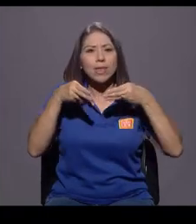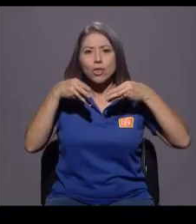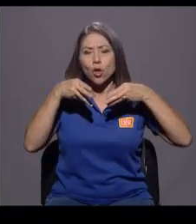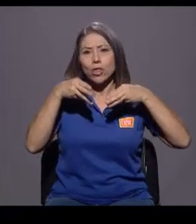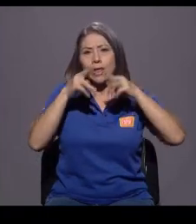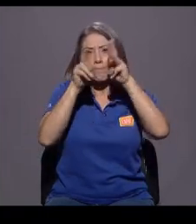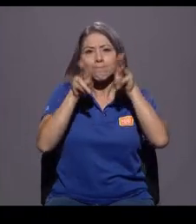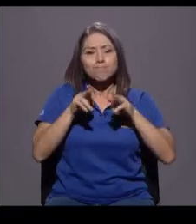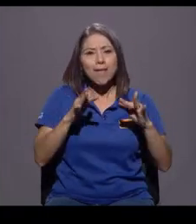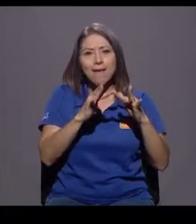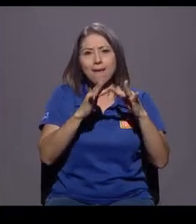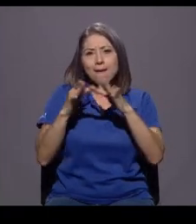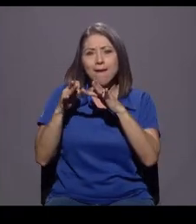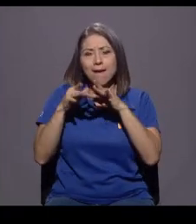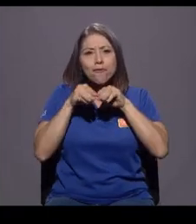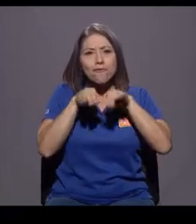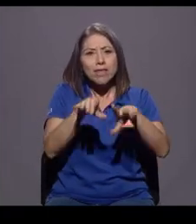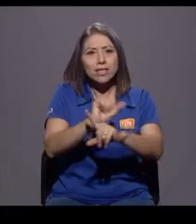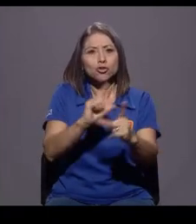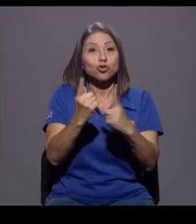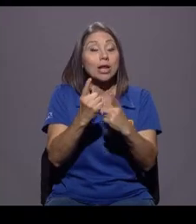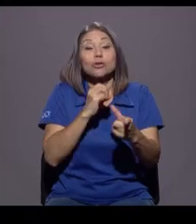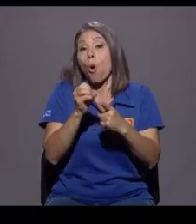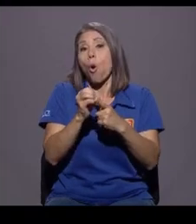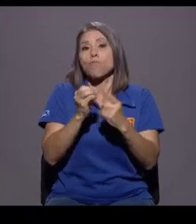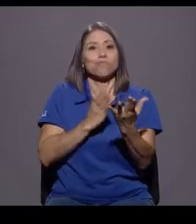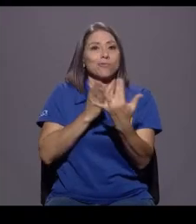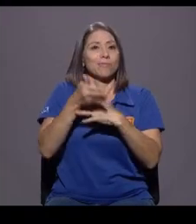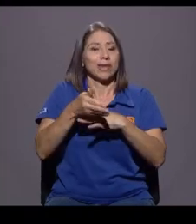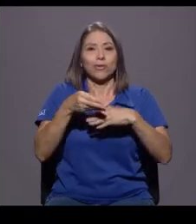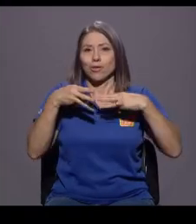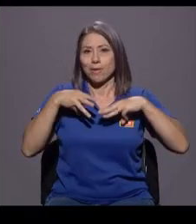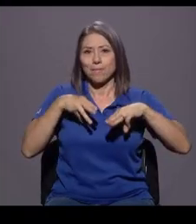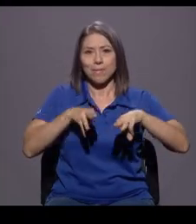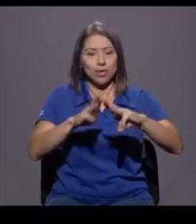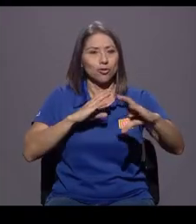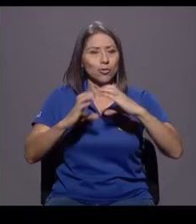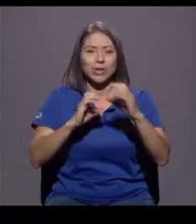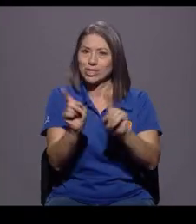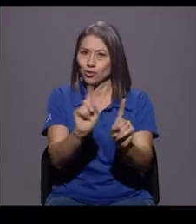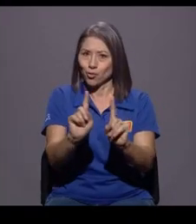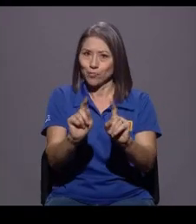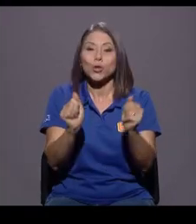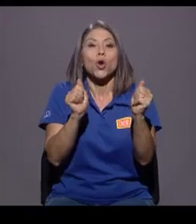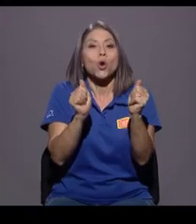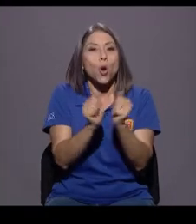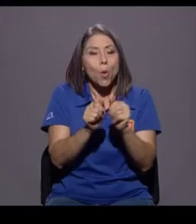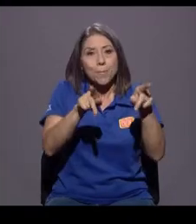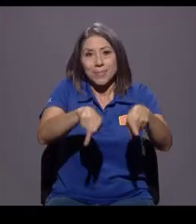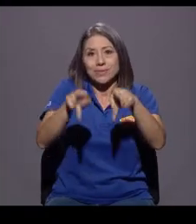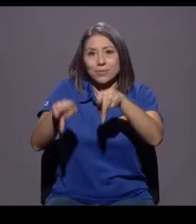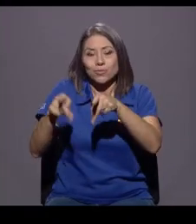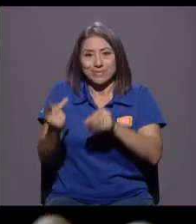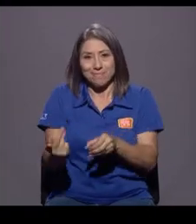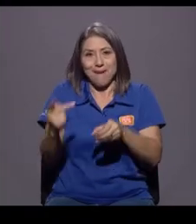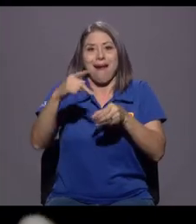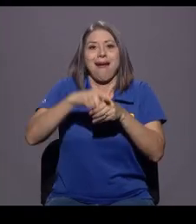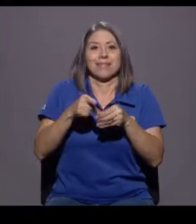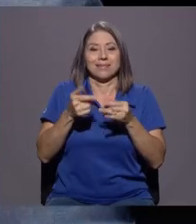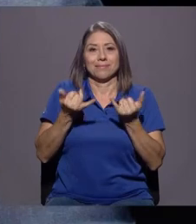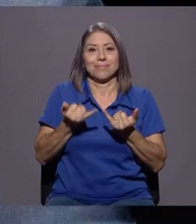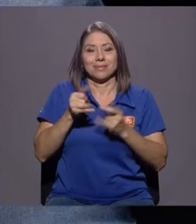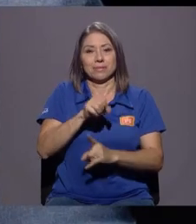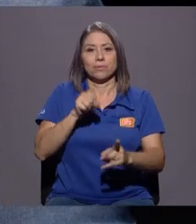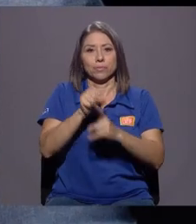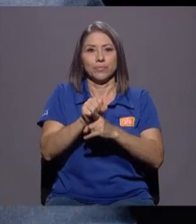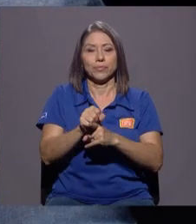no por medio de medios de comunicación, sino directamente con quienes son partícipes de la coyuntura en la que estamos. Yo entiendo como un trabajo